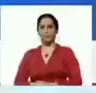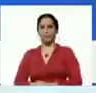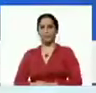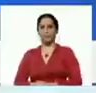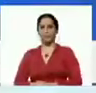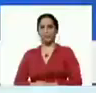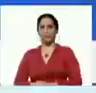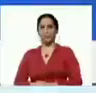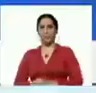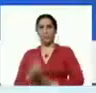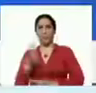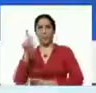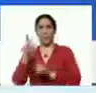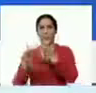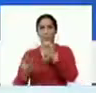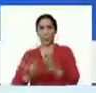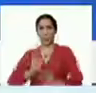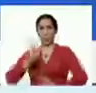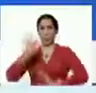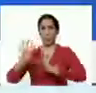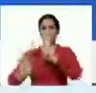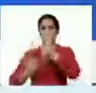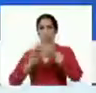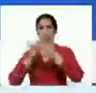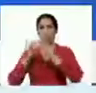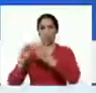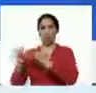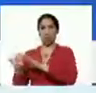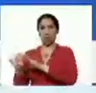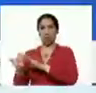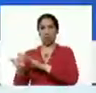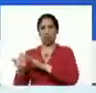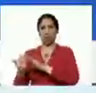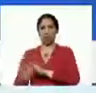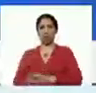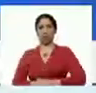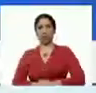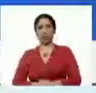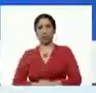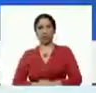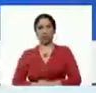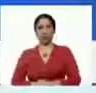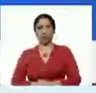Dos casos de transmisión comunitaria. Corrijo, dos casos de transmisión comunitaria.